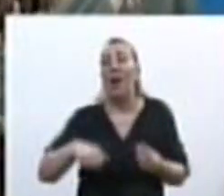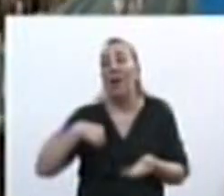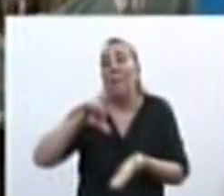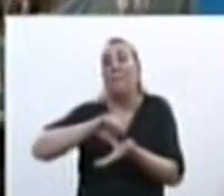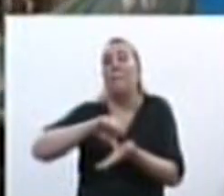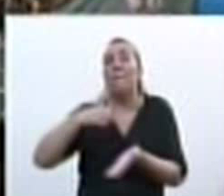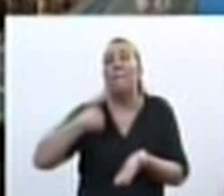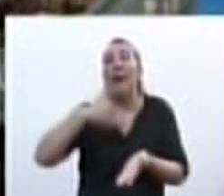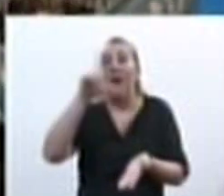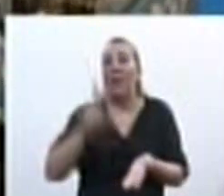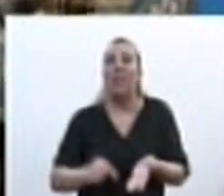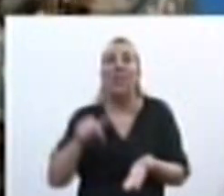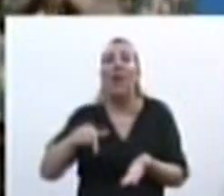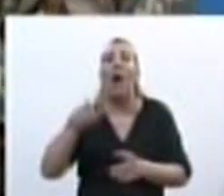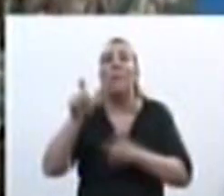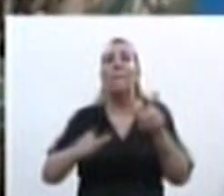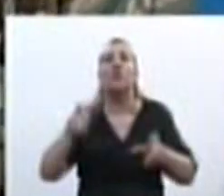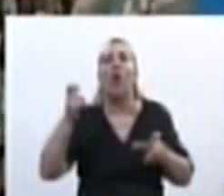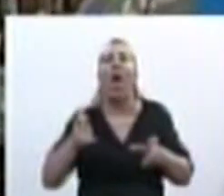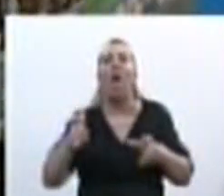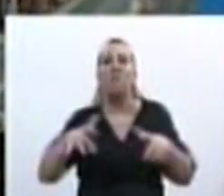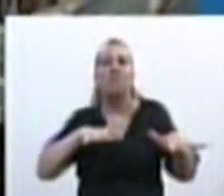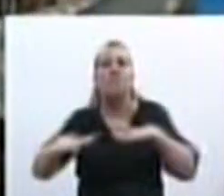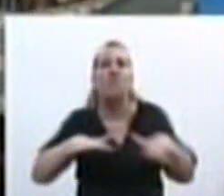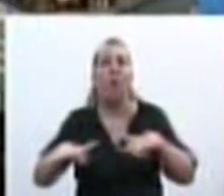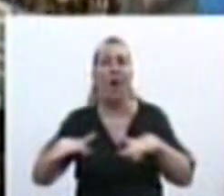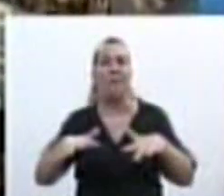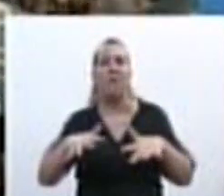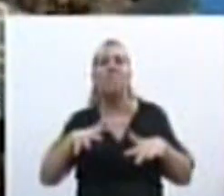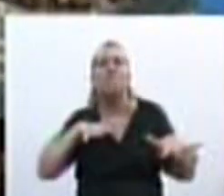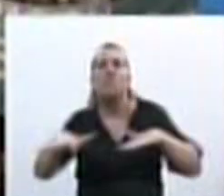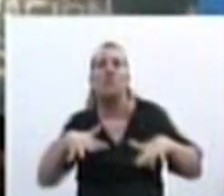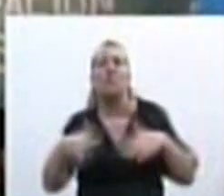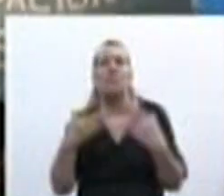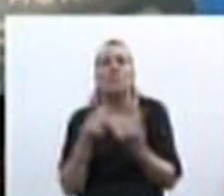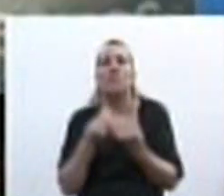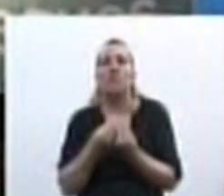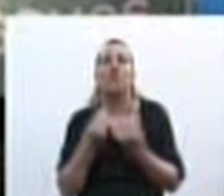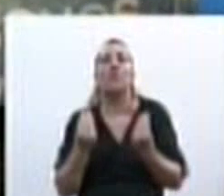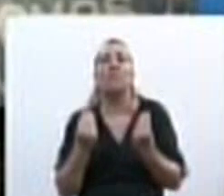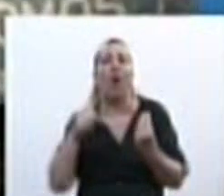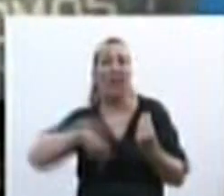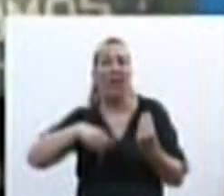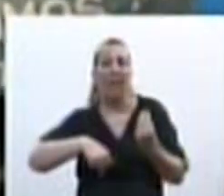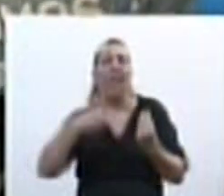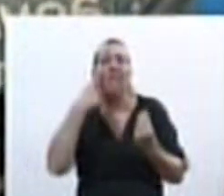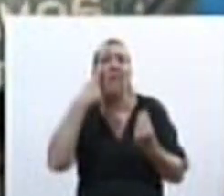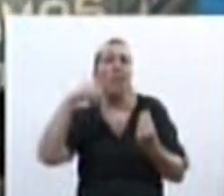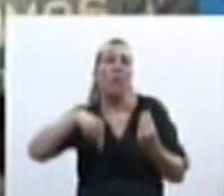es una sociedad de movimiento. Y es una sociedad de movimiento permanente porque vivimos en un sistema democrático